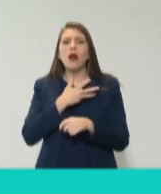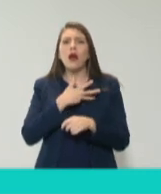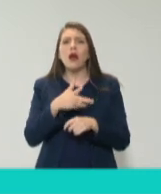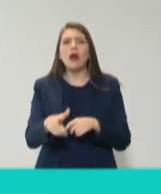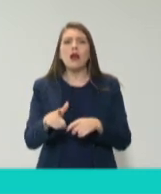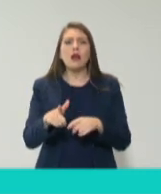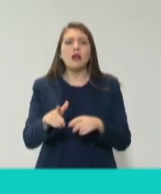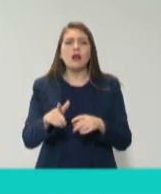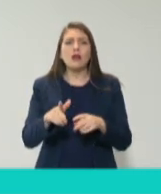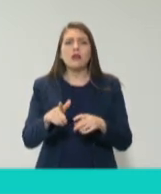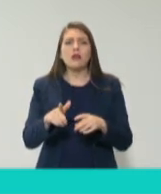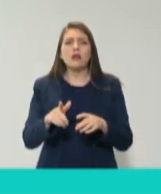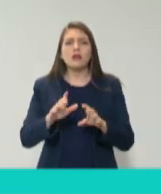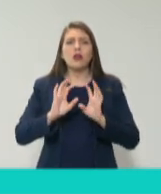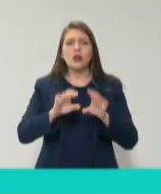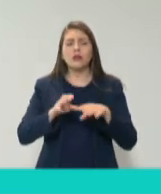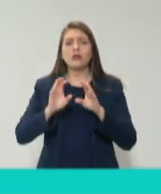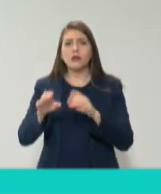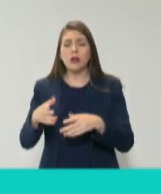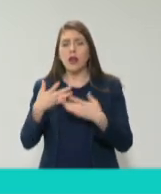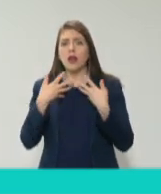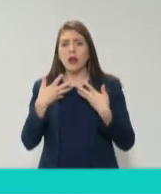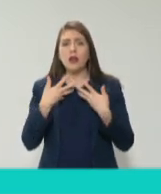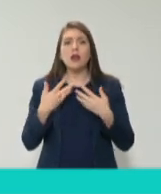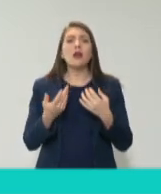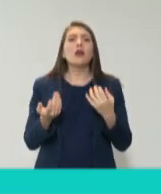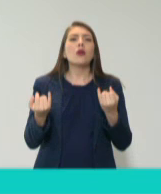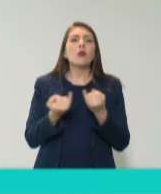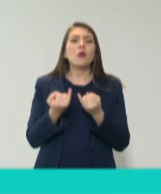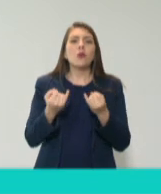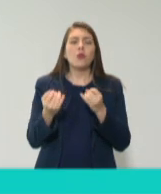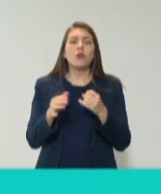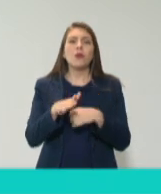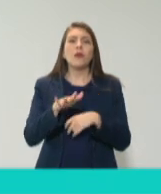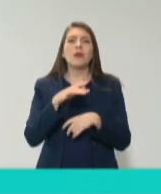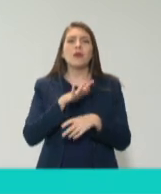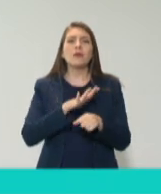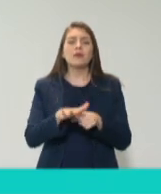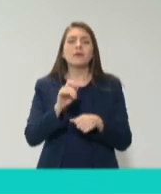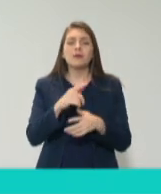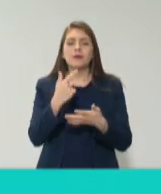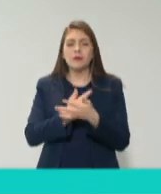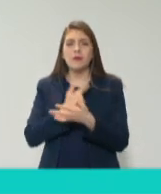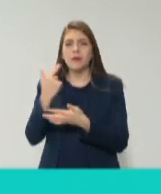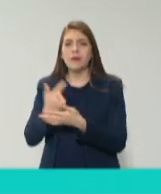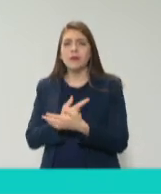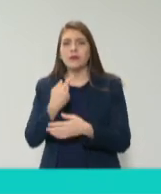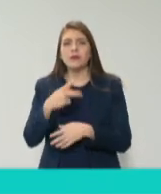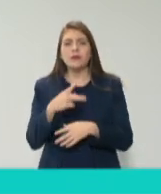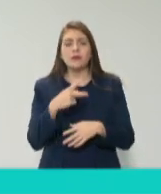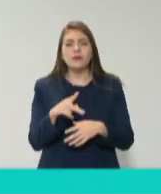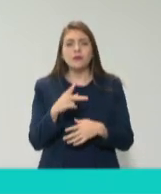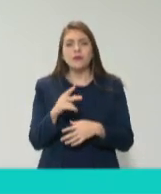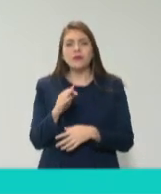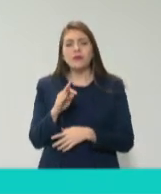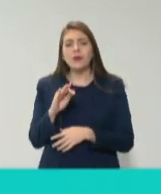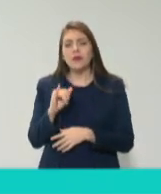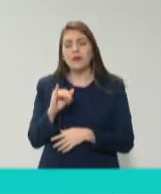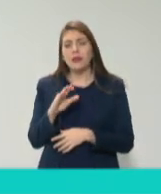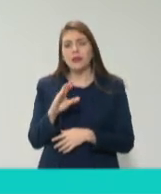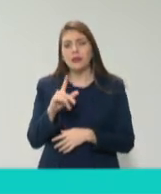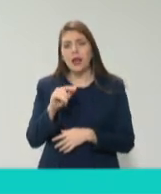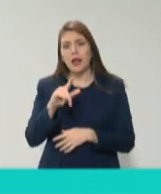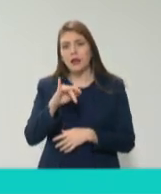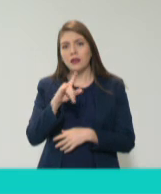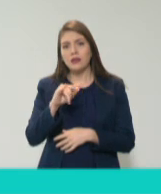los datos que arroja el Sistema Nacional de Fiscalización con respecto a las auditorías, que tienen que ser